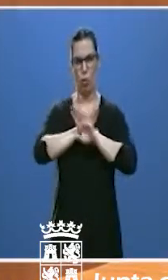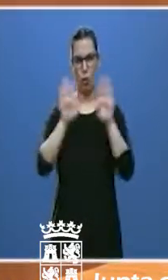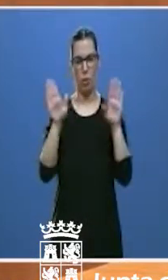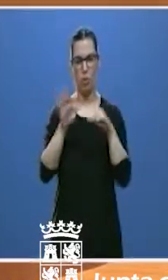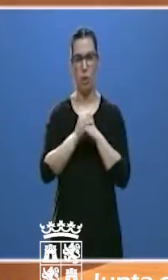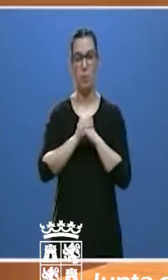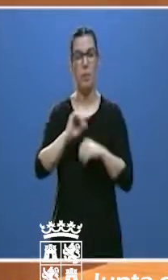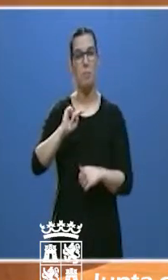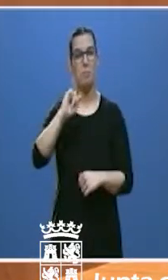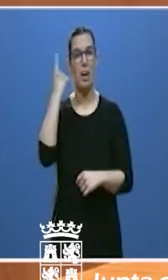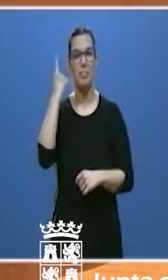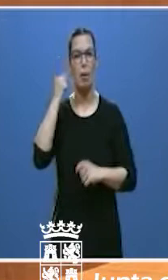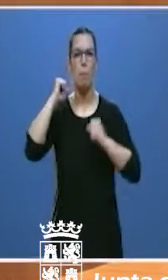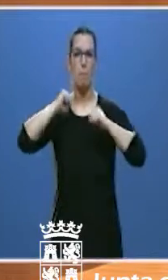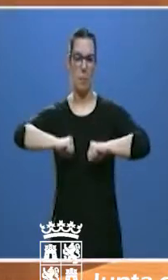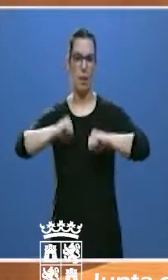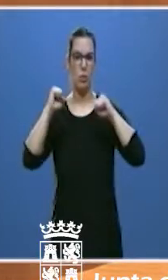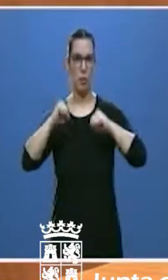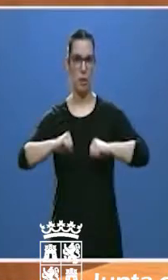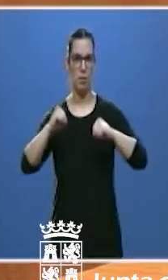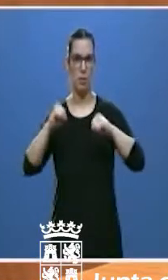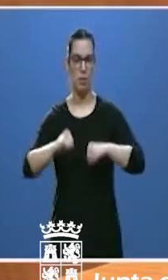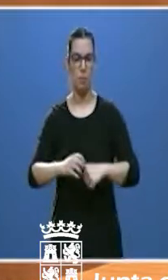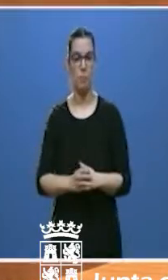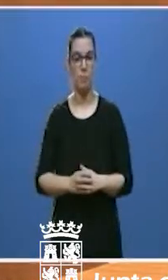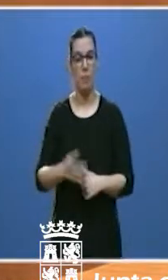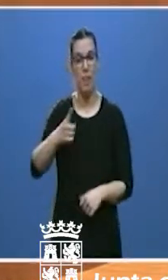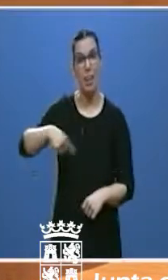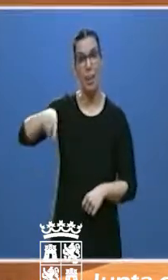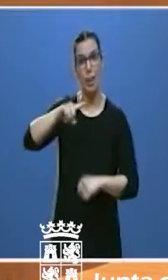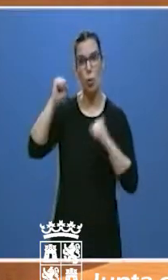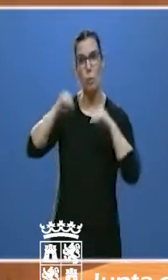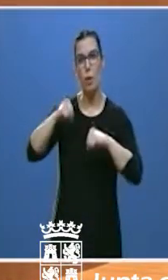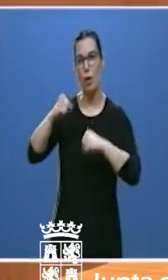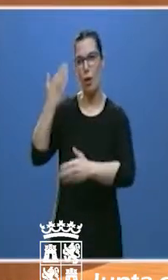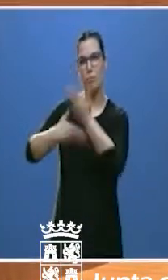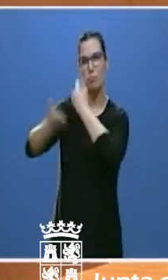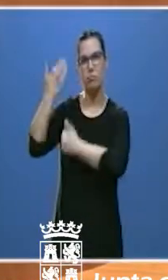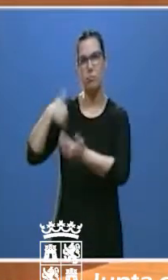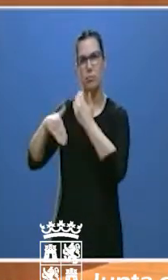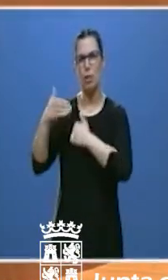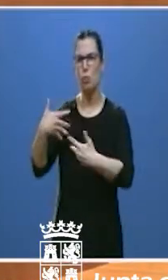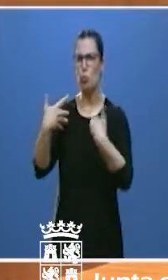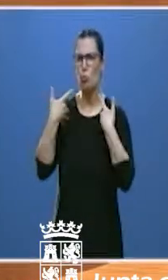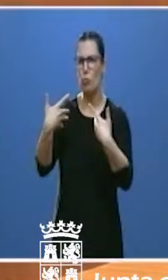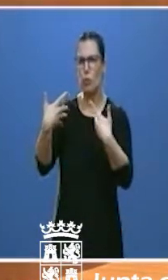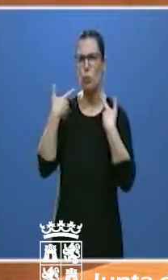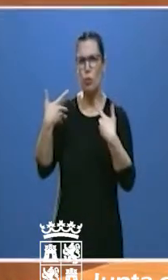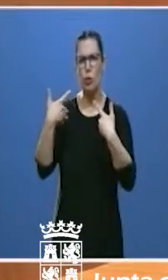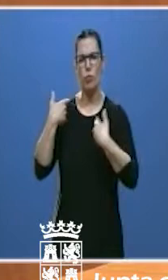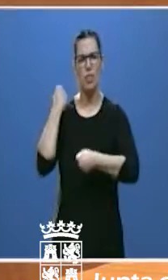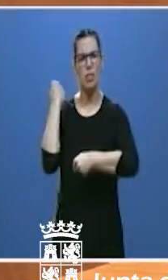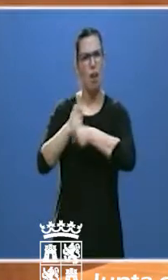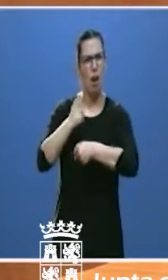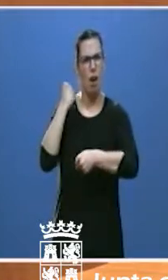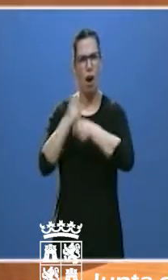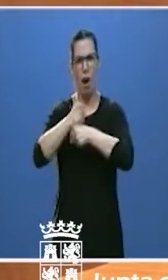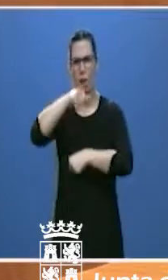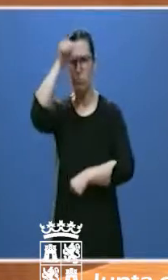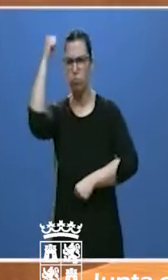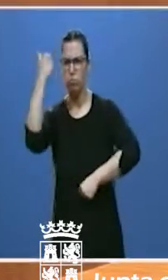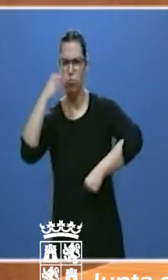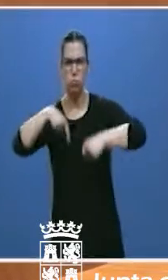todo entre nuestros mayores. Una generación que sufrió y que trabajó muchísimo y a la que tanto debemos.